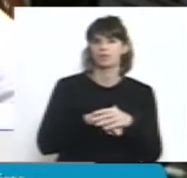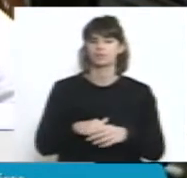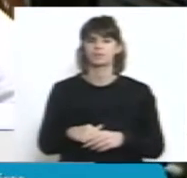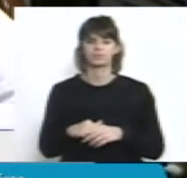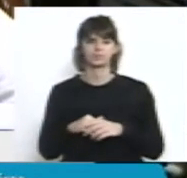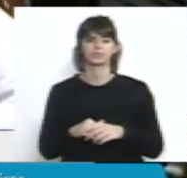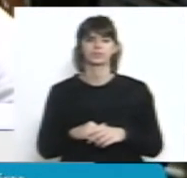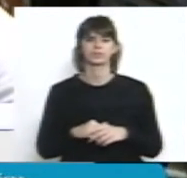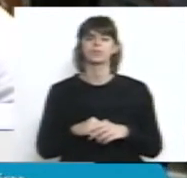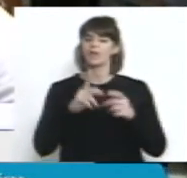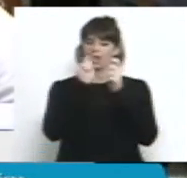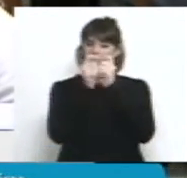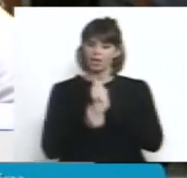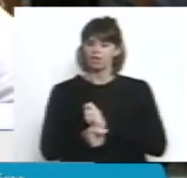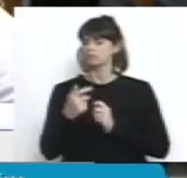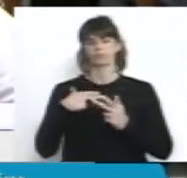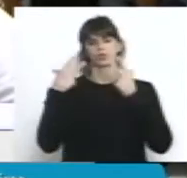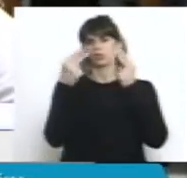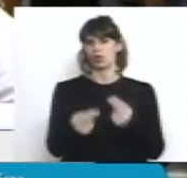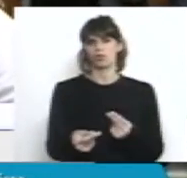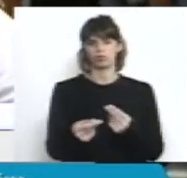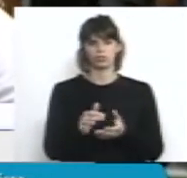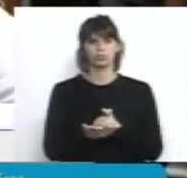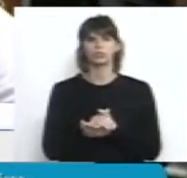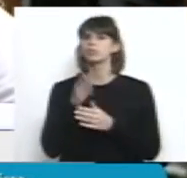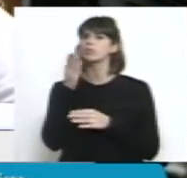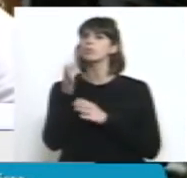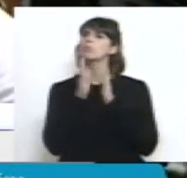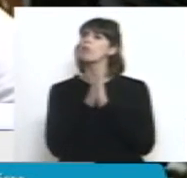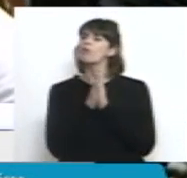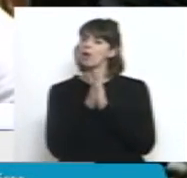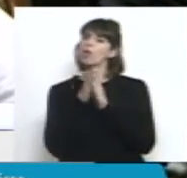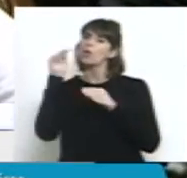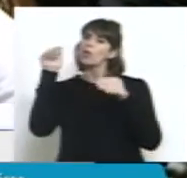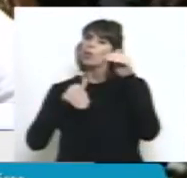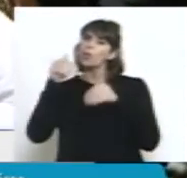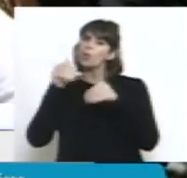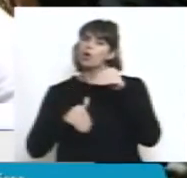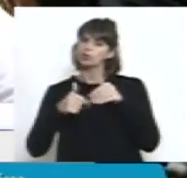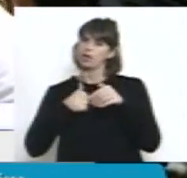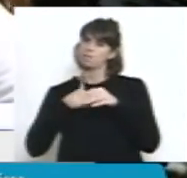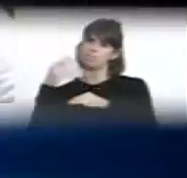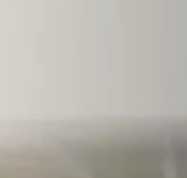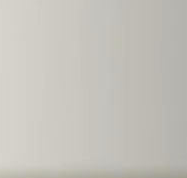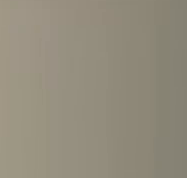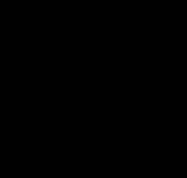Y no se va a aceptar ninguna modificación, señora Presidenta. Le pido, por favor, que someta a votación mi moción. Gracias.